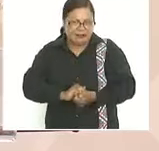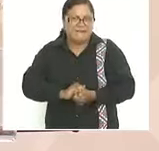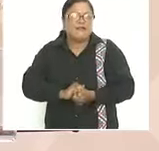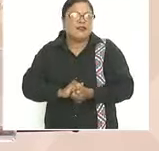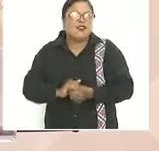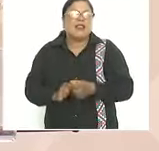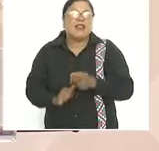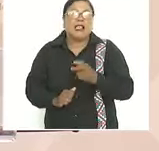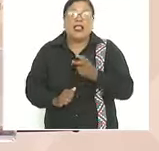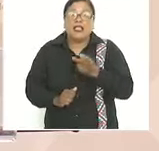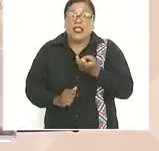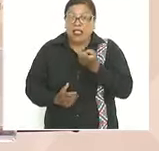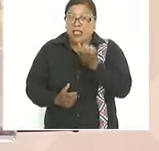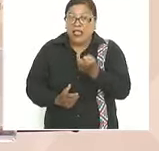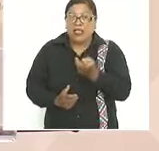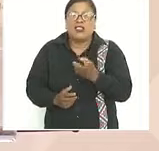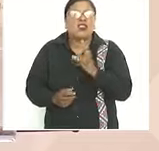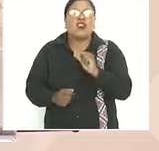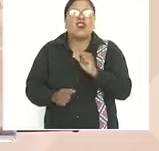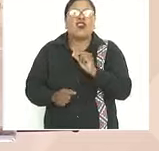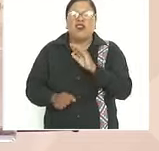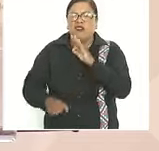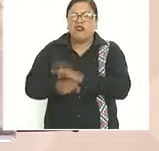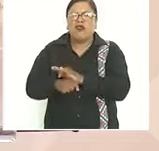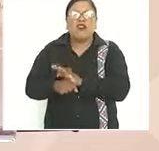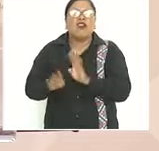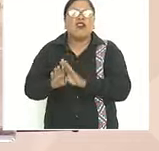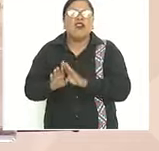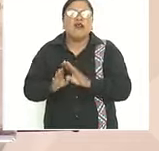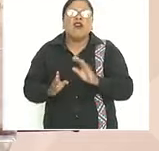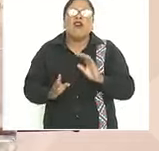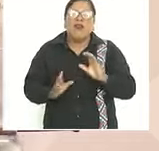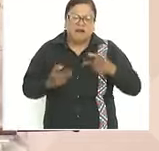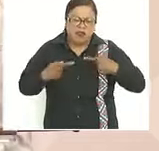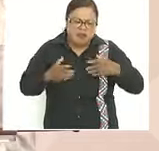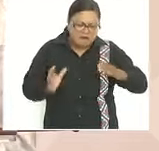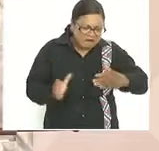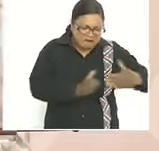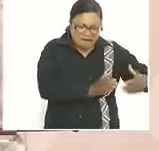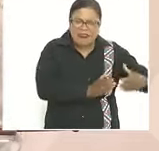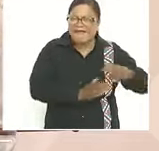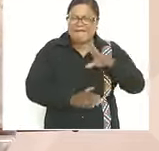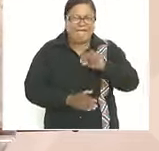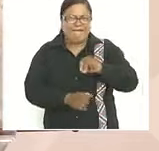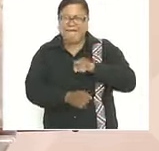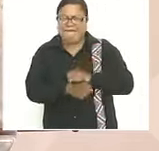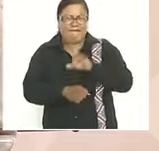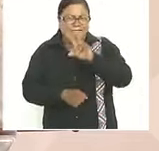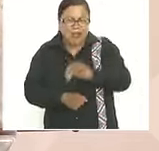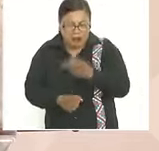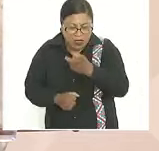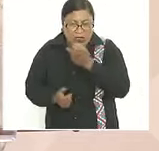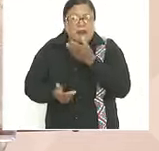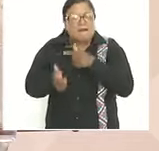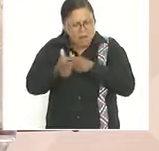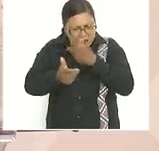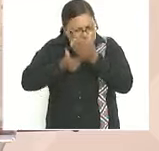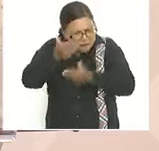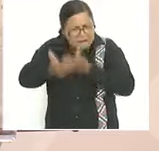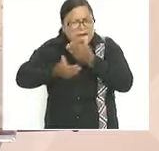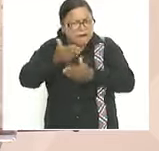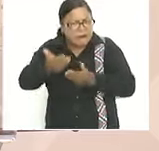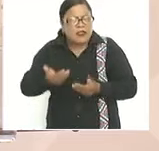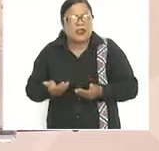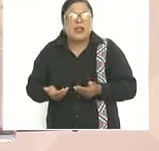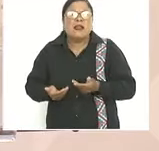a favor del conservadurismo por eso vamos a seguir adelante y les decía no